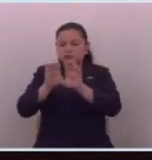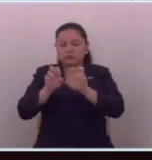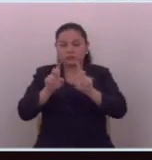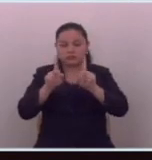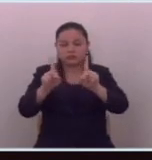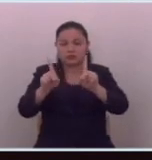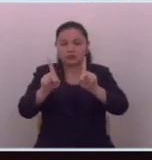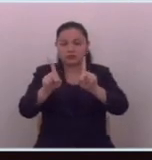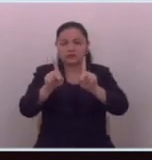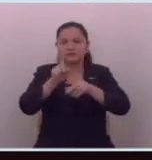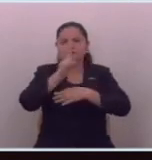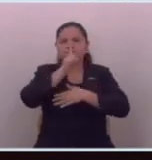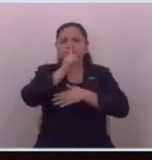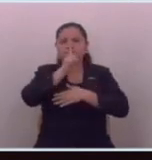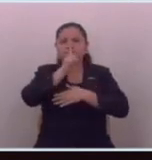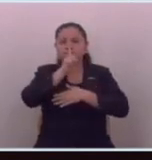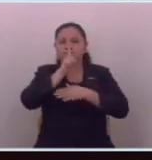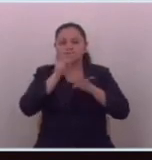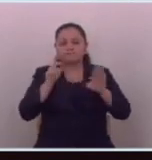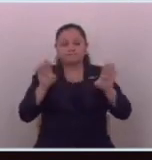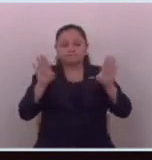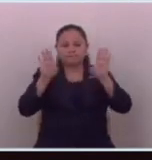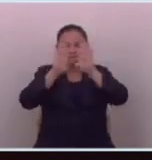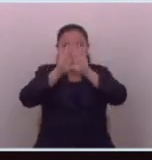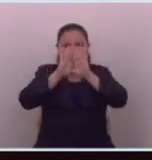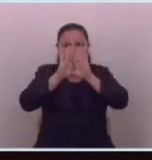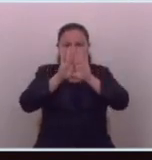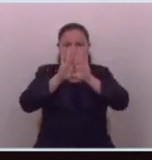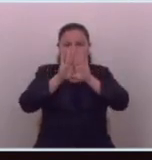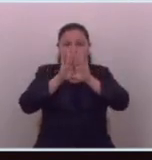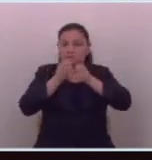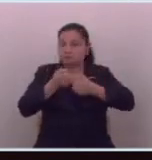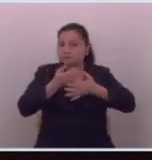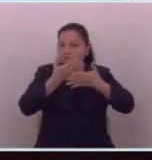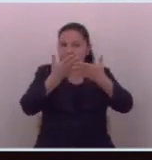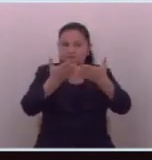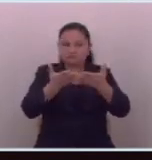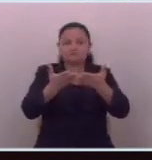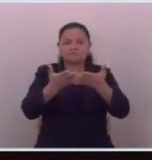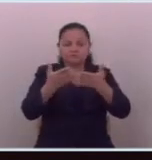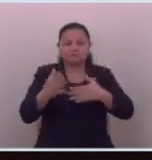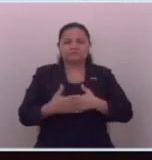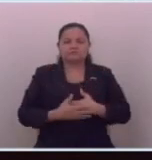pudiera darse a expresar